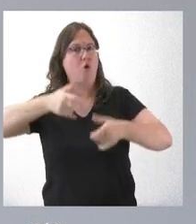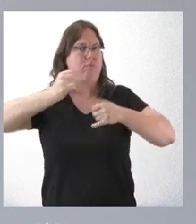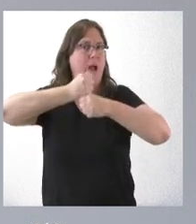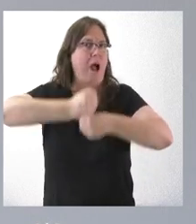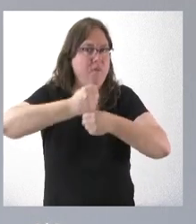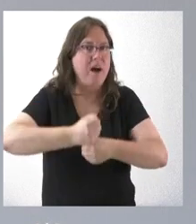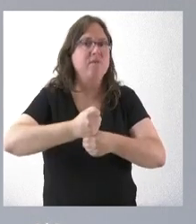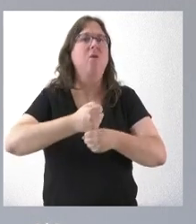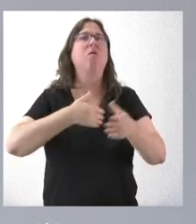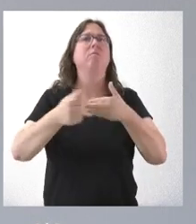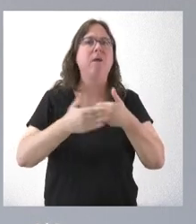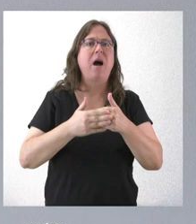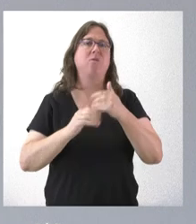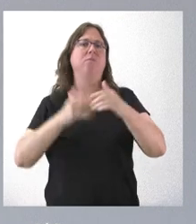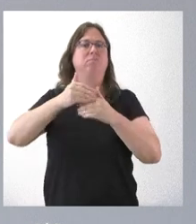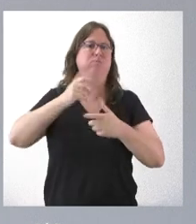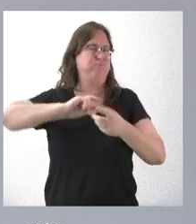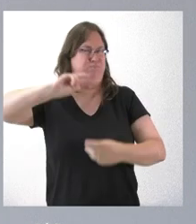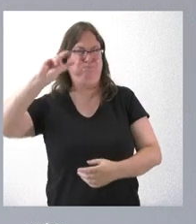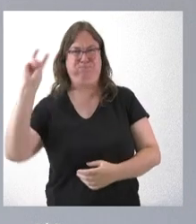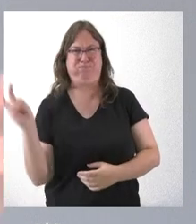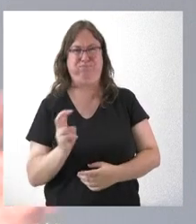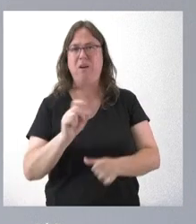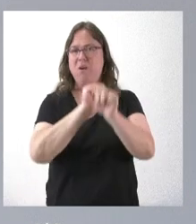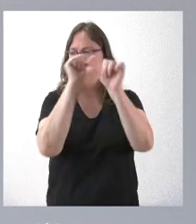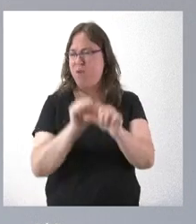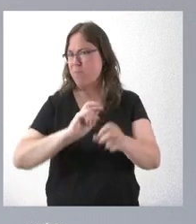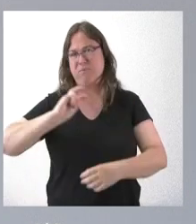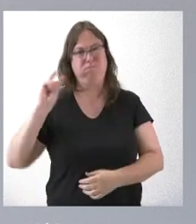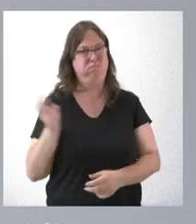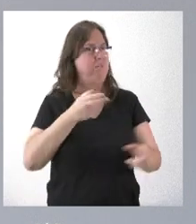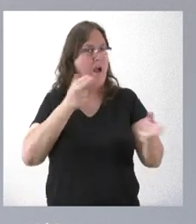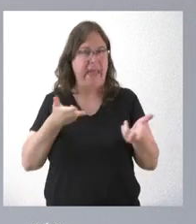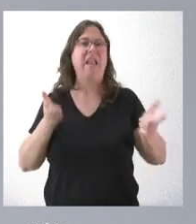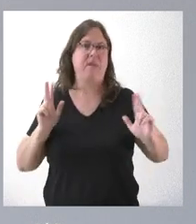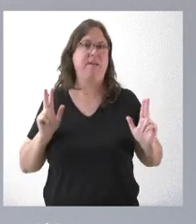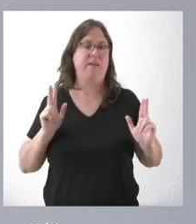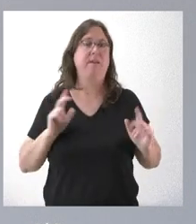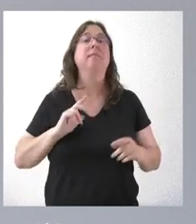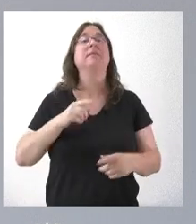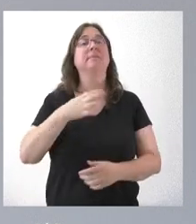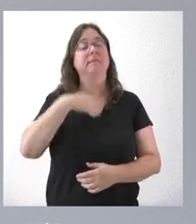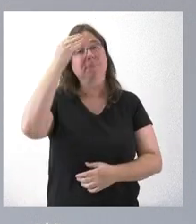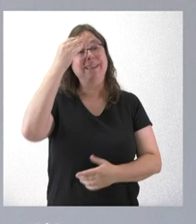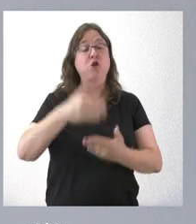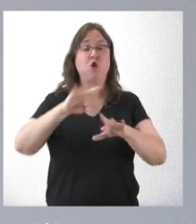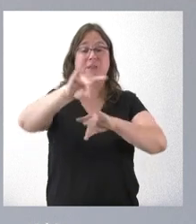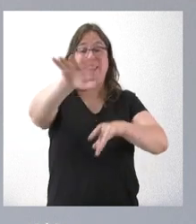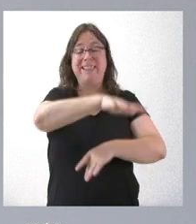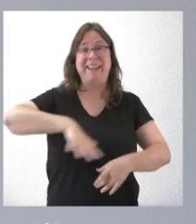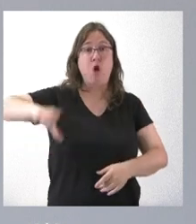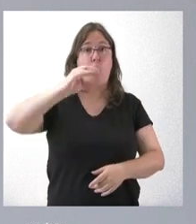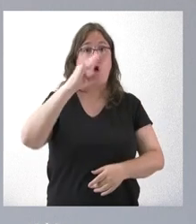puede con manos altos, recechos, peras, aguardos, ganchos, monterías, es decir, todas las modalidades de caza. Después, se considera que toda la superficie del coto es